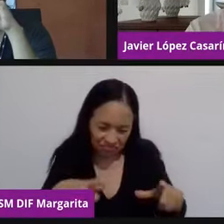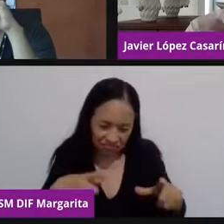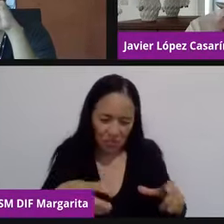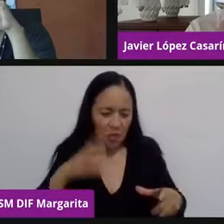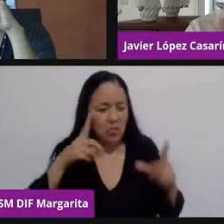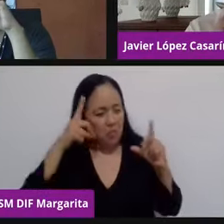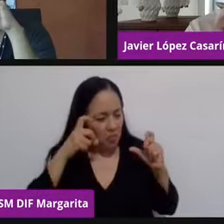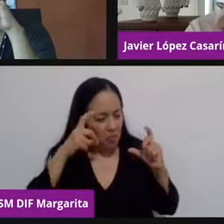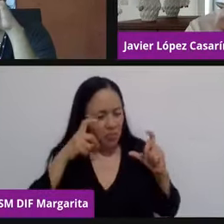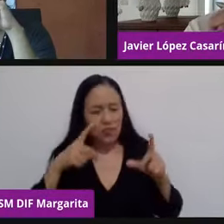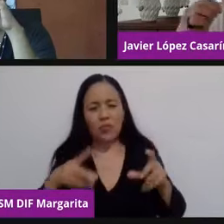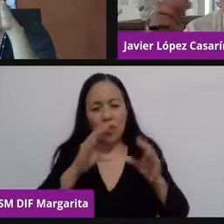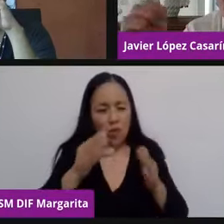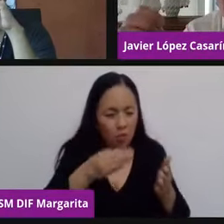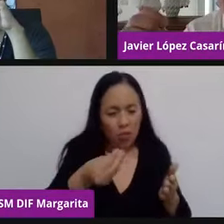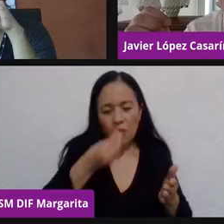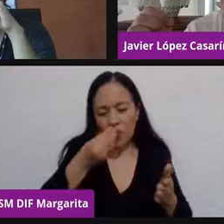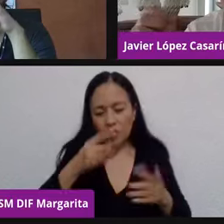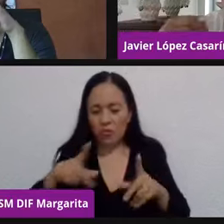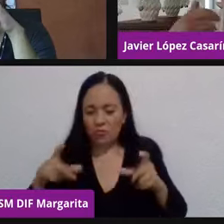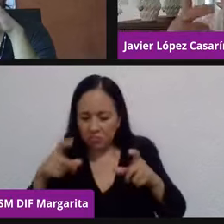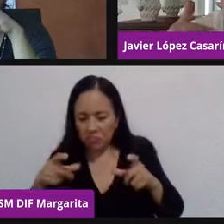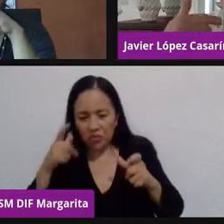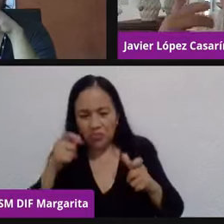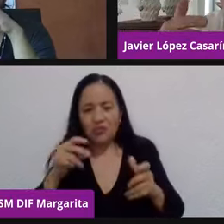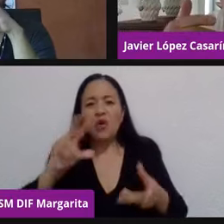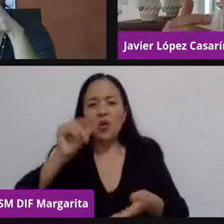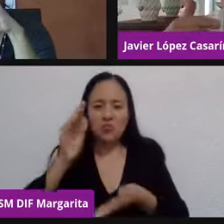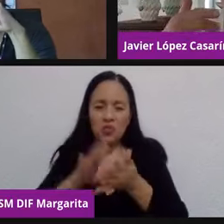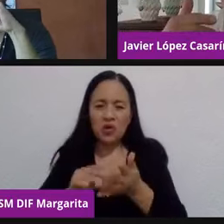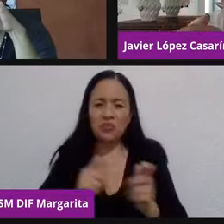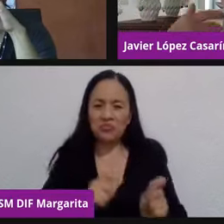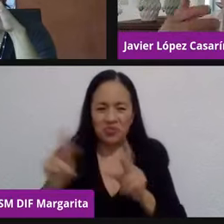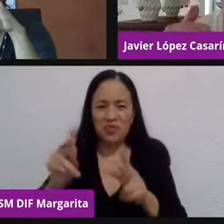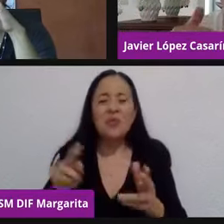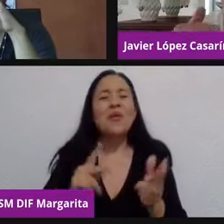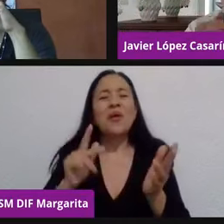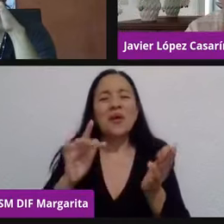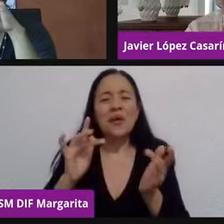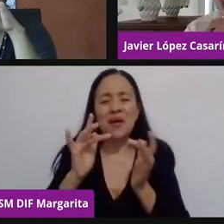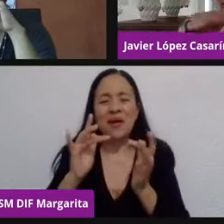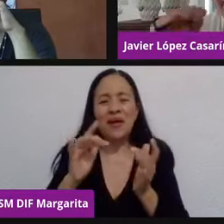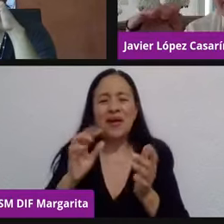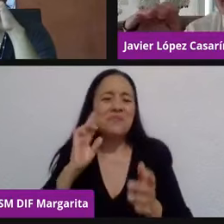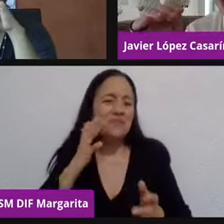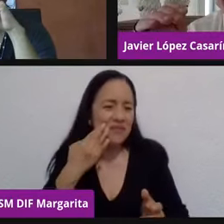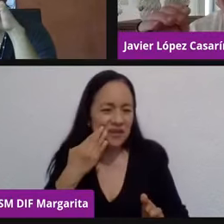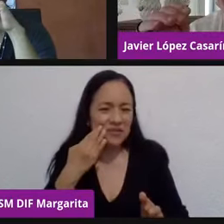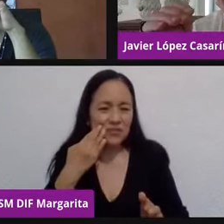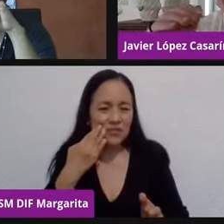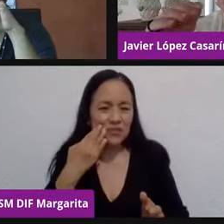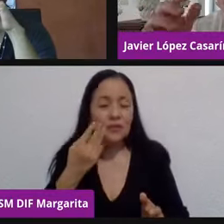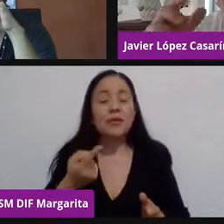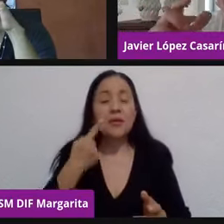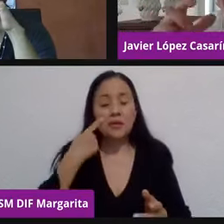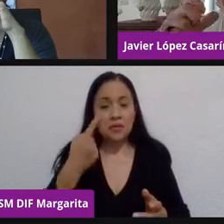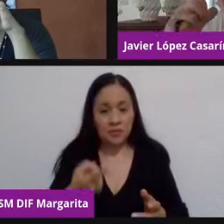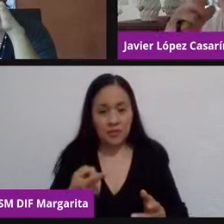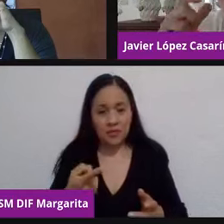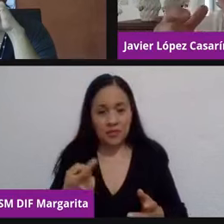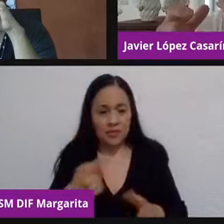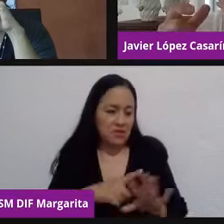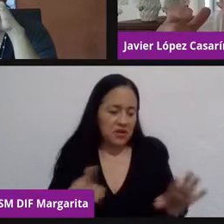como, el plato cuando ya me lo comí y lo subo en mis redes, pues bueno, de repente resulta que las conversaciones, en vez de ser tan